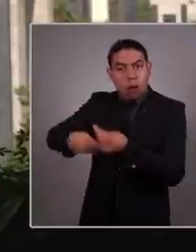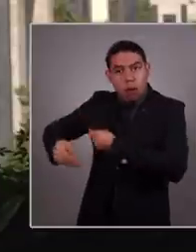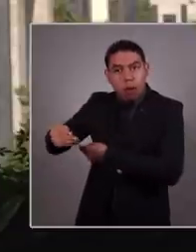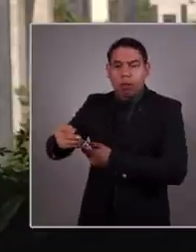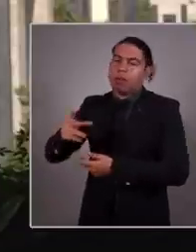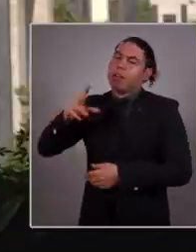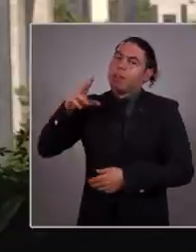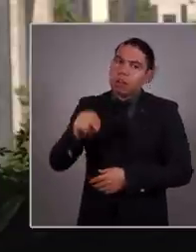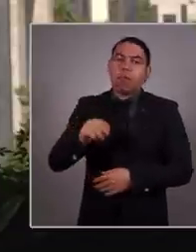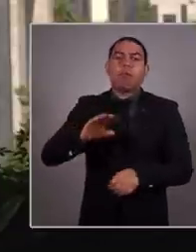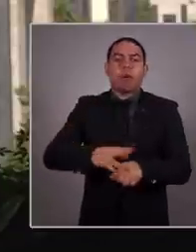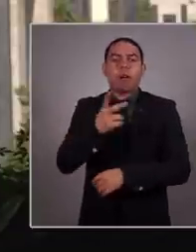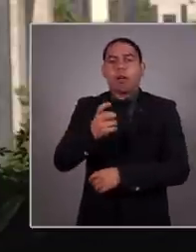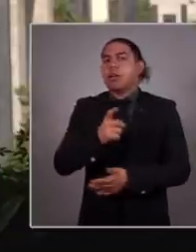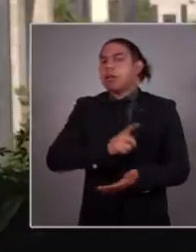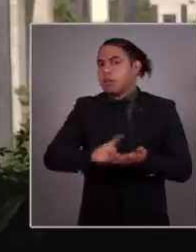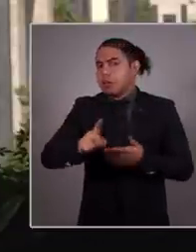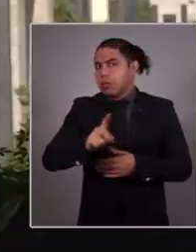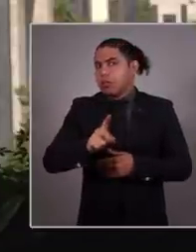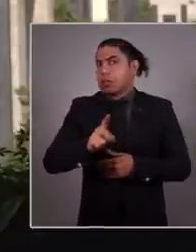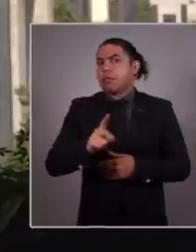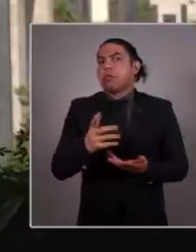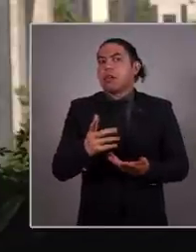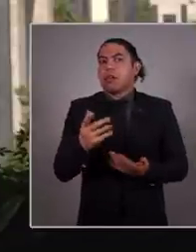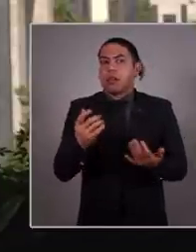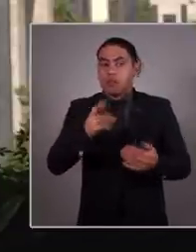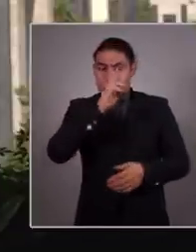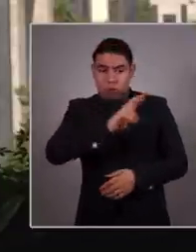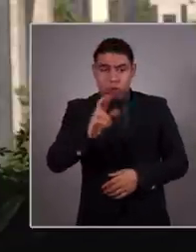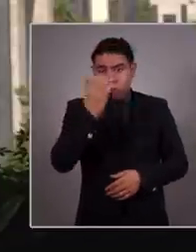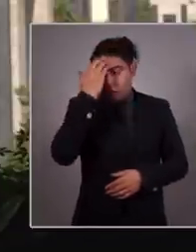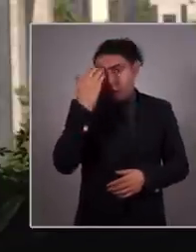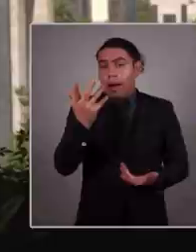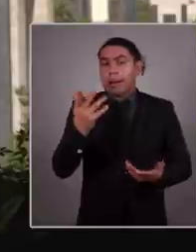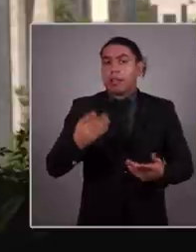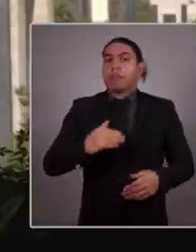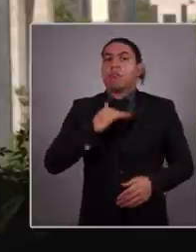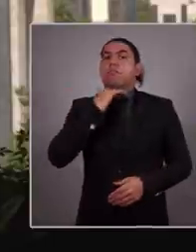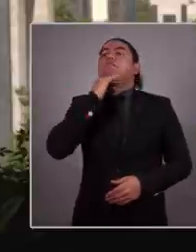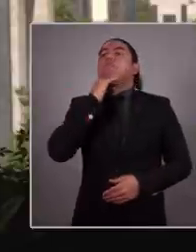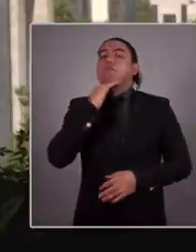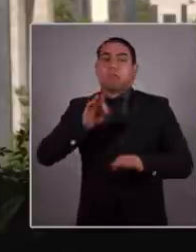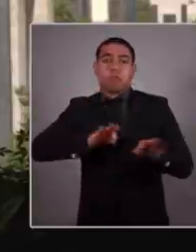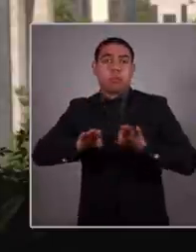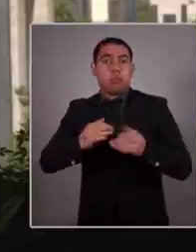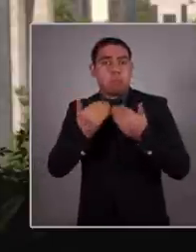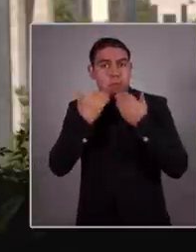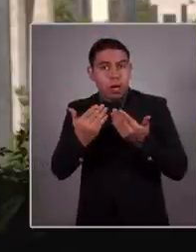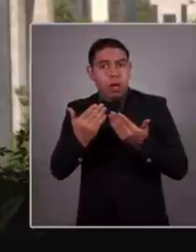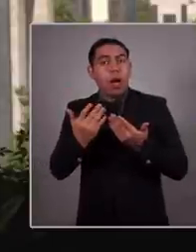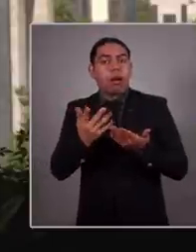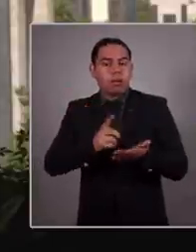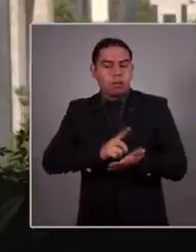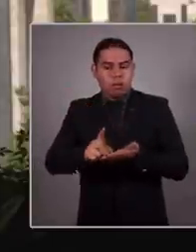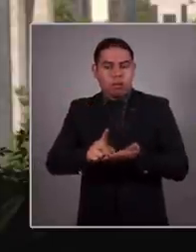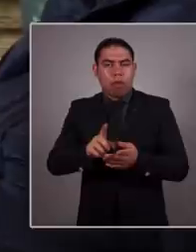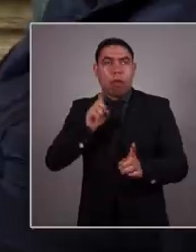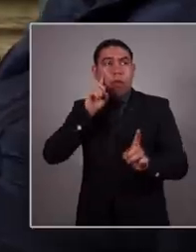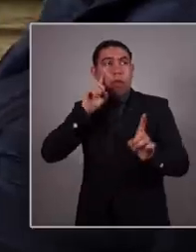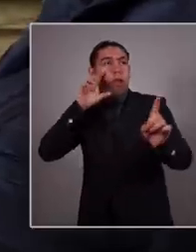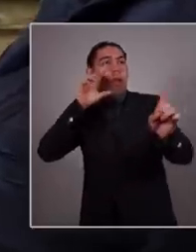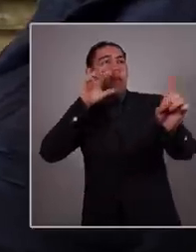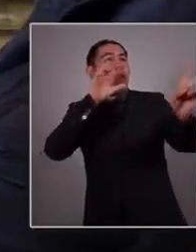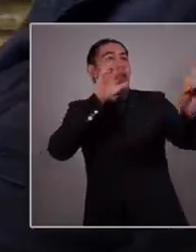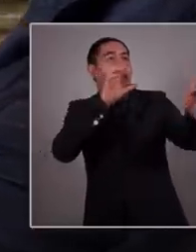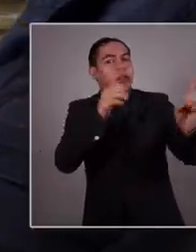bienestar que reconozca derechos universales y donde tener un ingreso digno y un trabajo decente sean un derecho y no una ilusión inalcanzable.